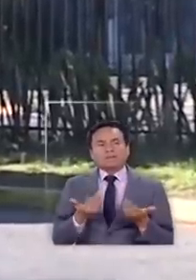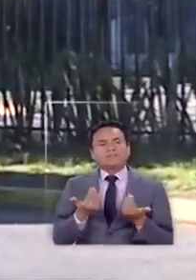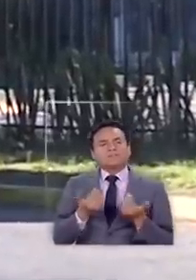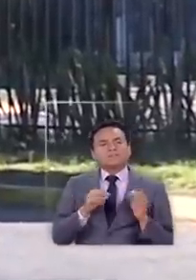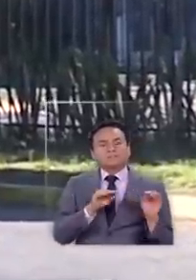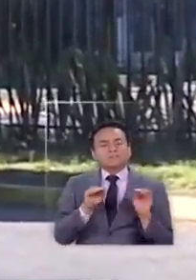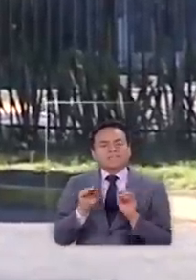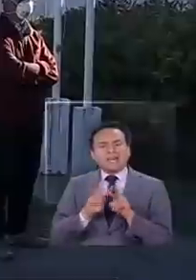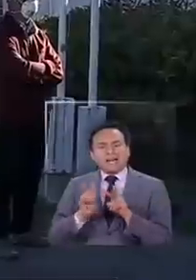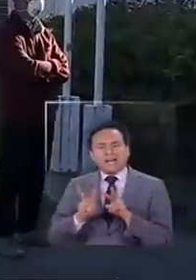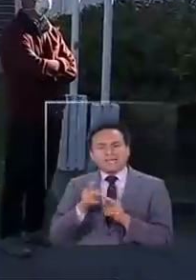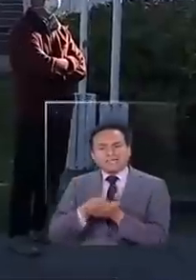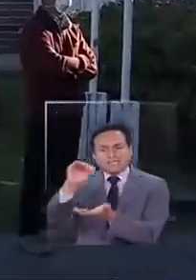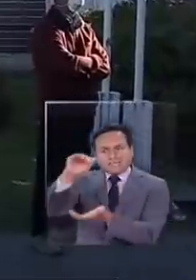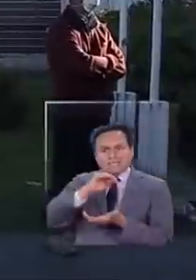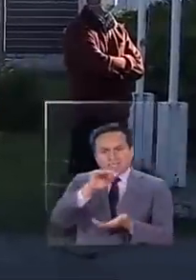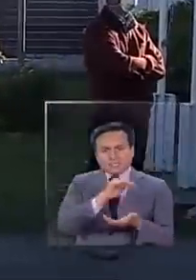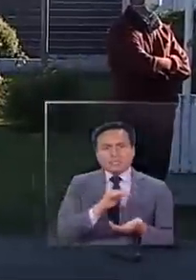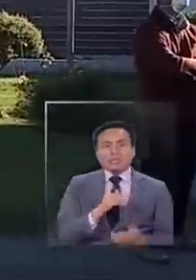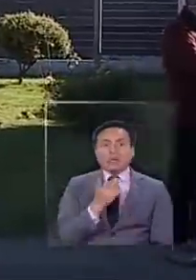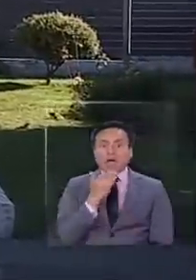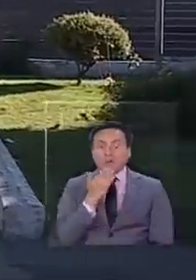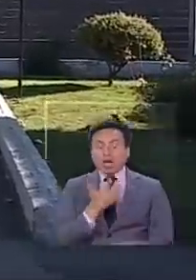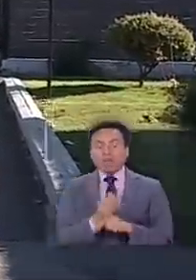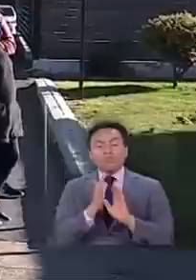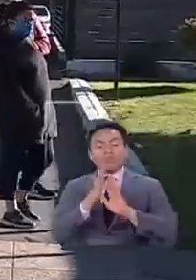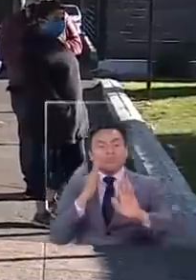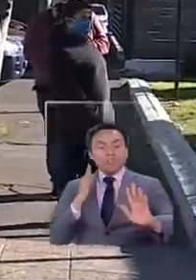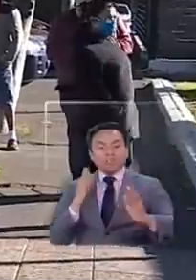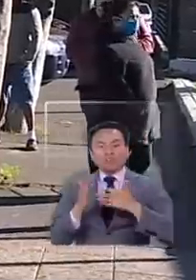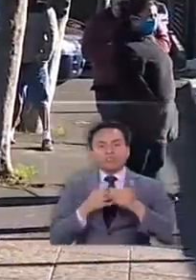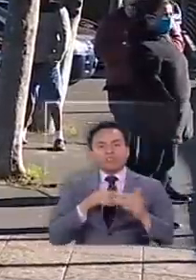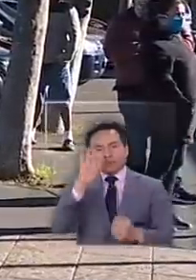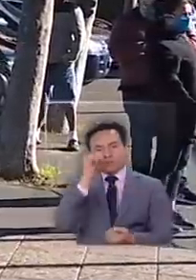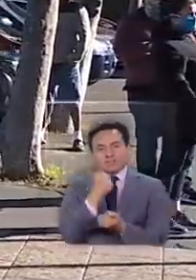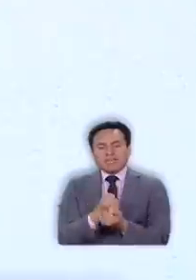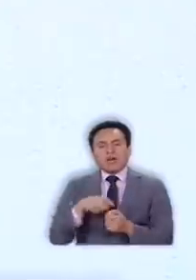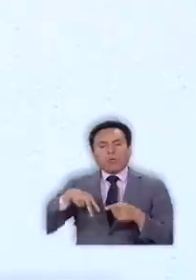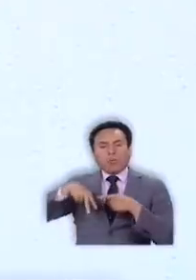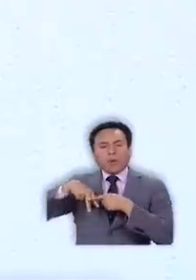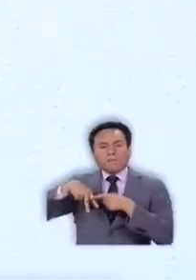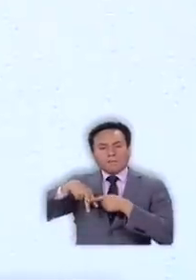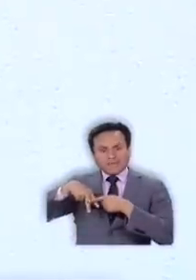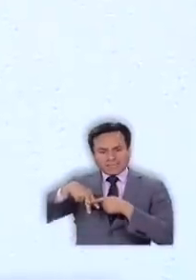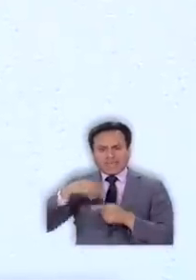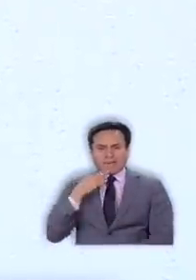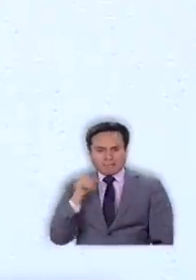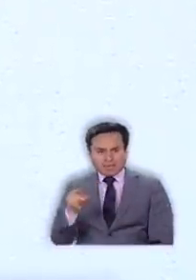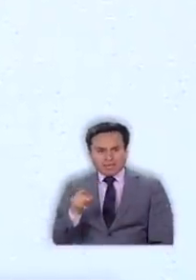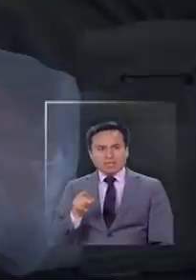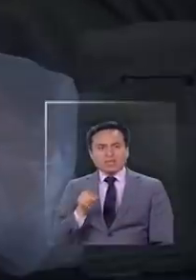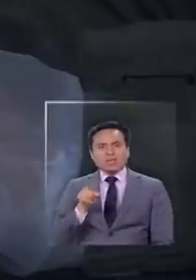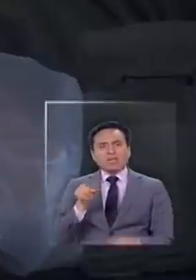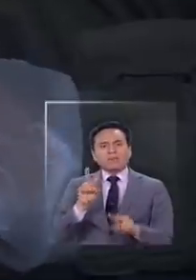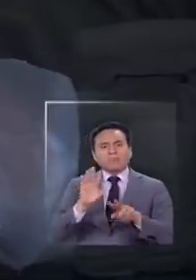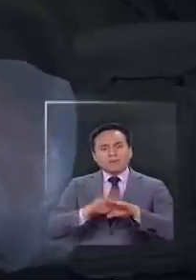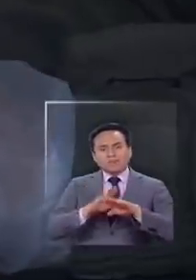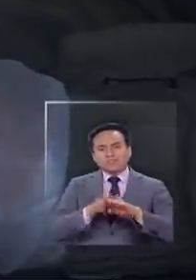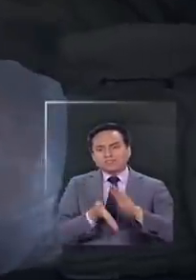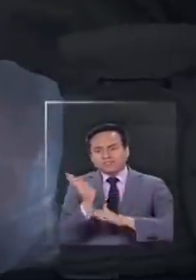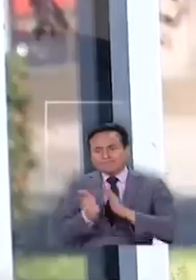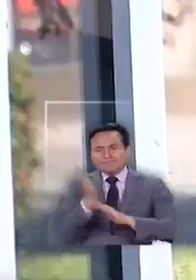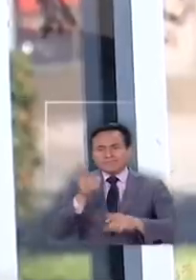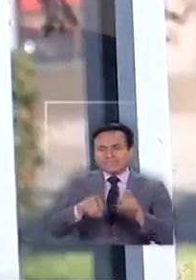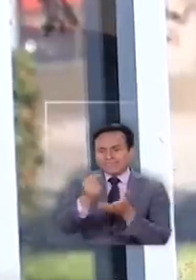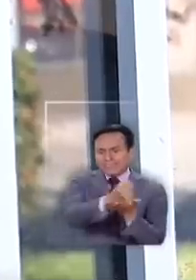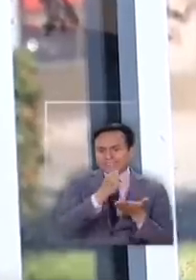un poquito, va a abastecernos. Donde también había fila es en la comisaría de Hualpén. Tramita los salvoconductos para quienes deban salir